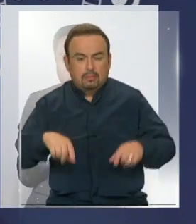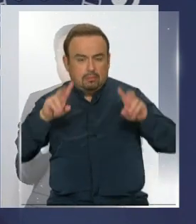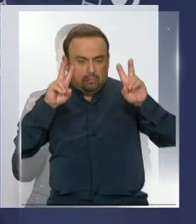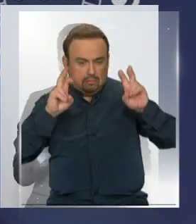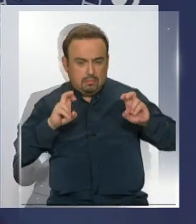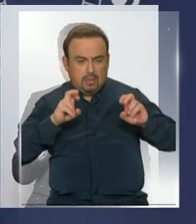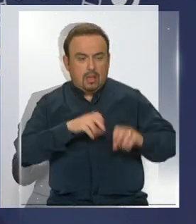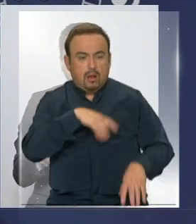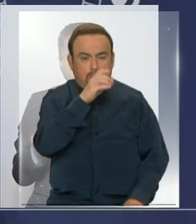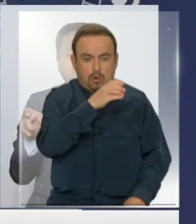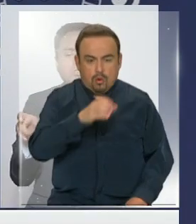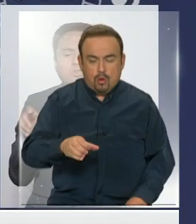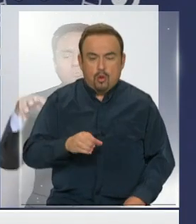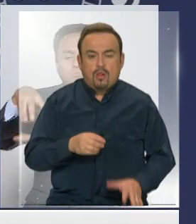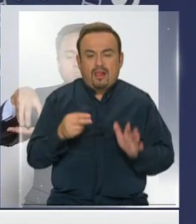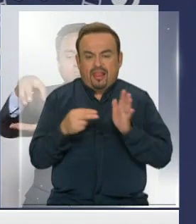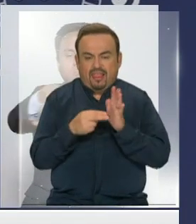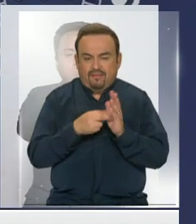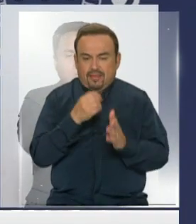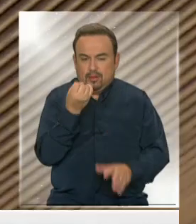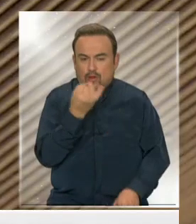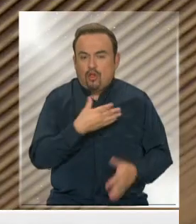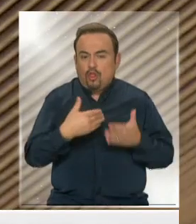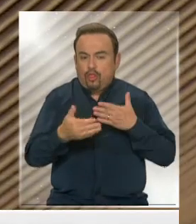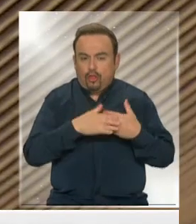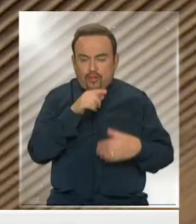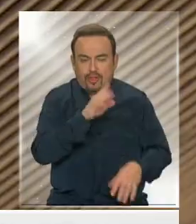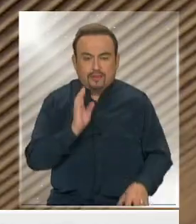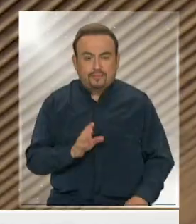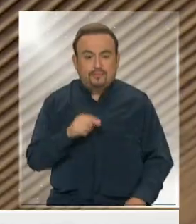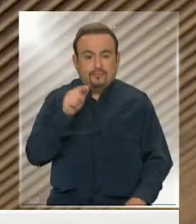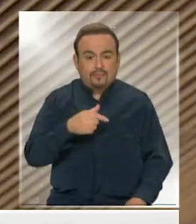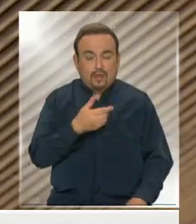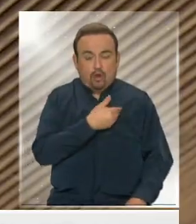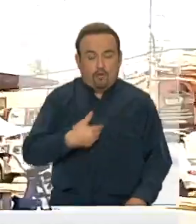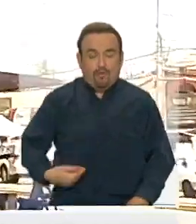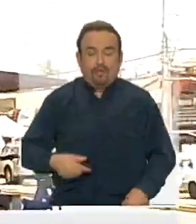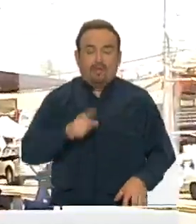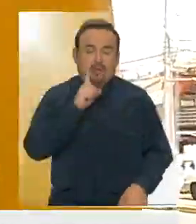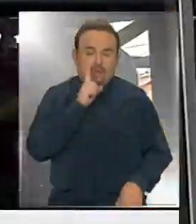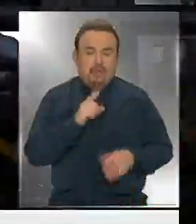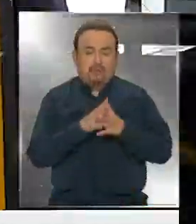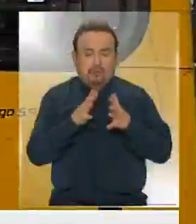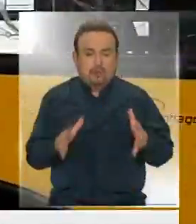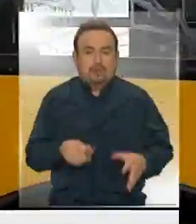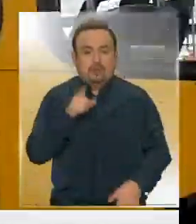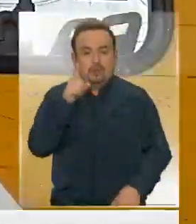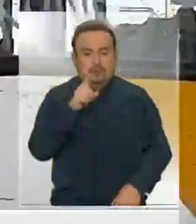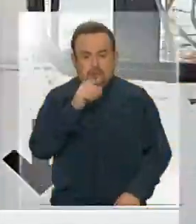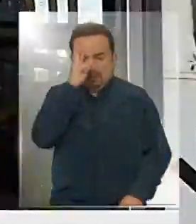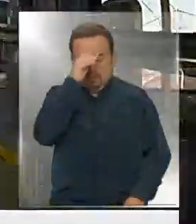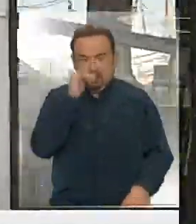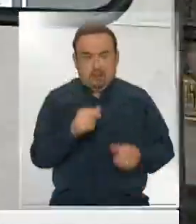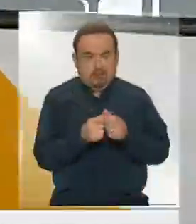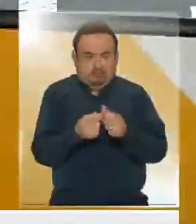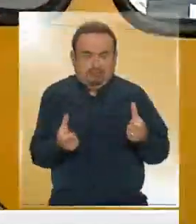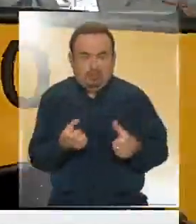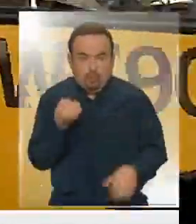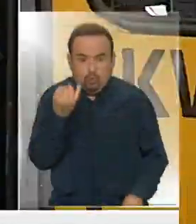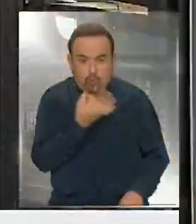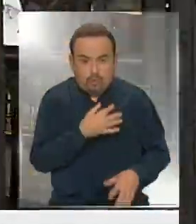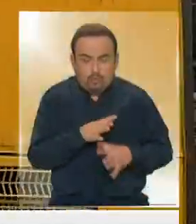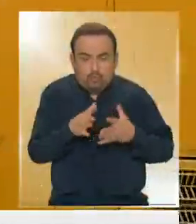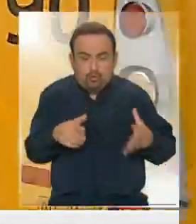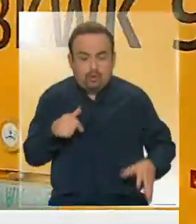a la población donde están esas personas. De momento, el gobierno tiene claro el aumento del brote que ha sufrido Puente Alto.